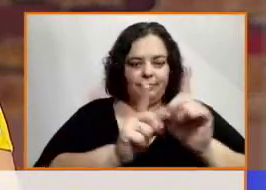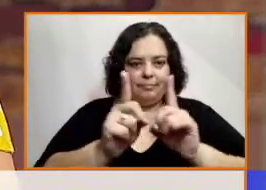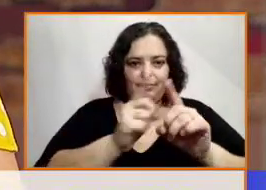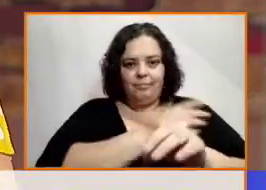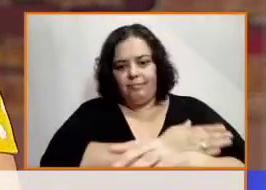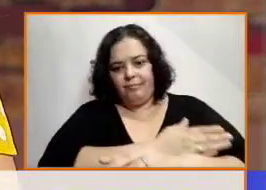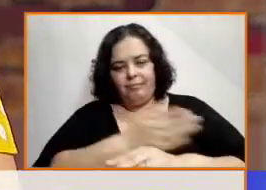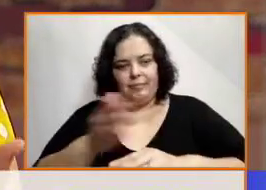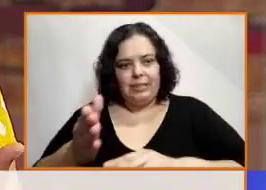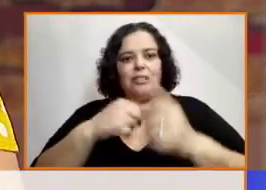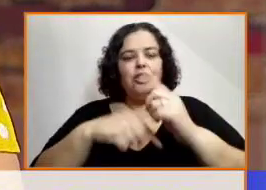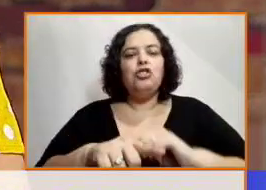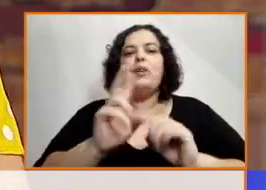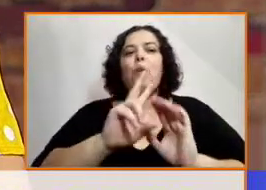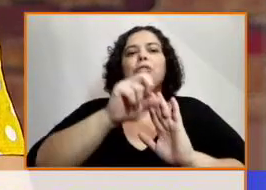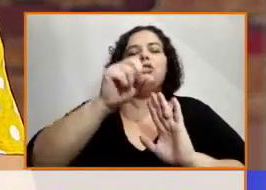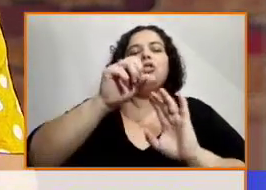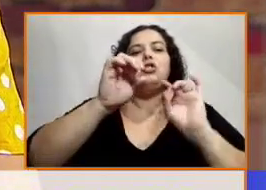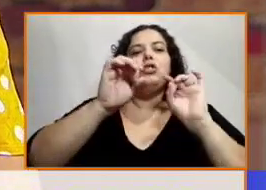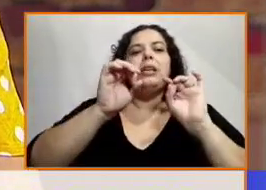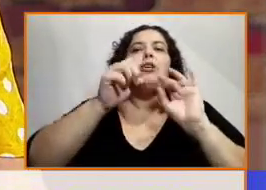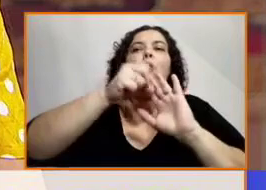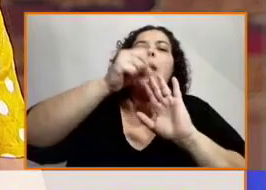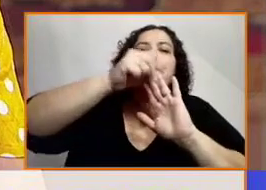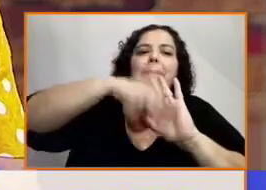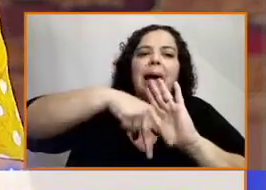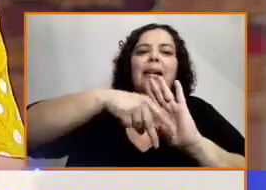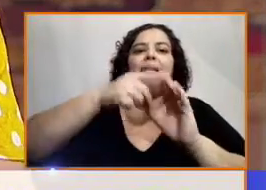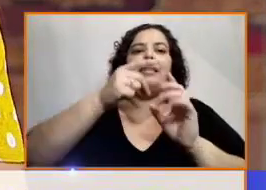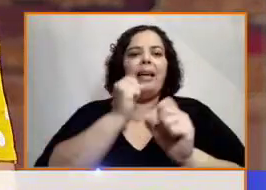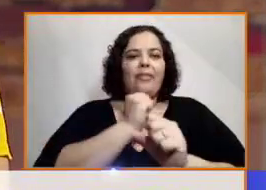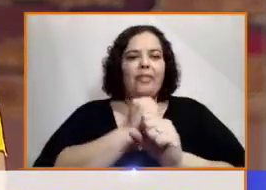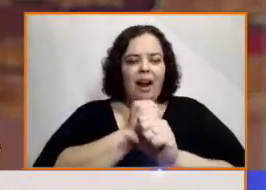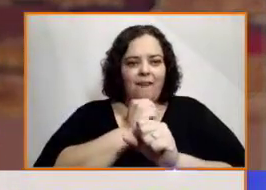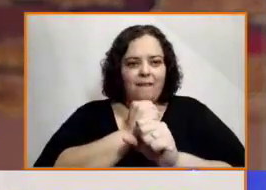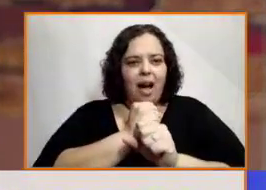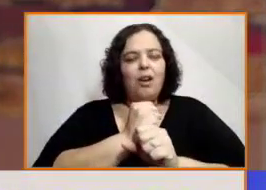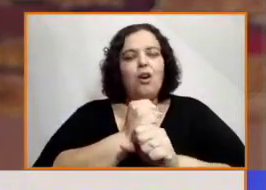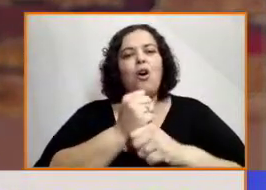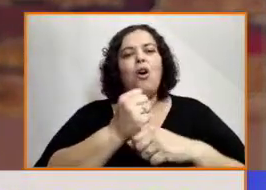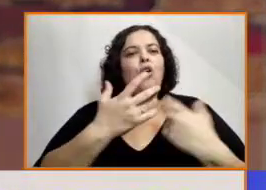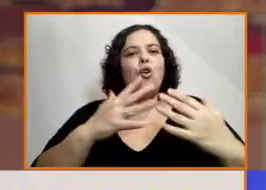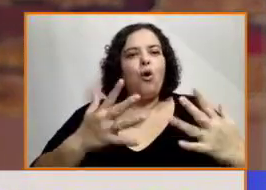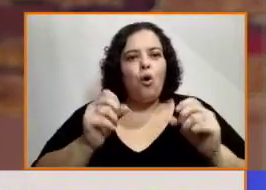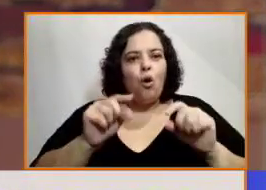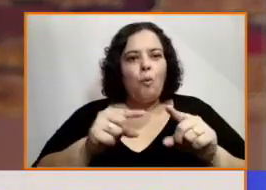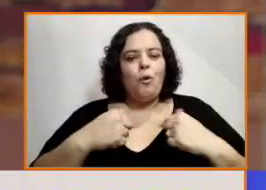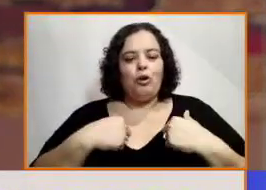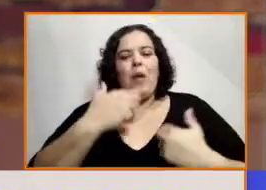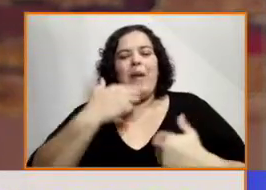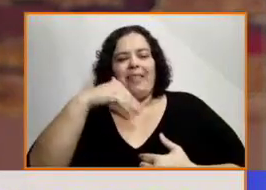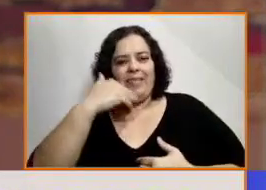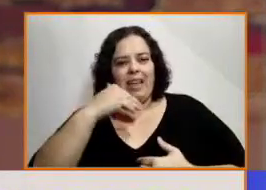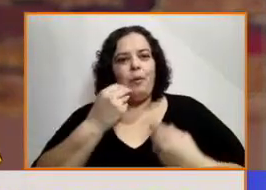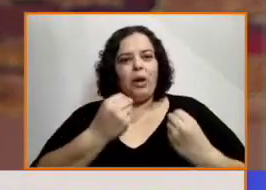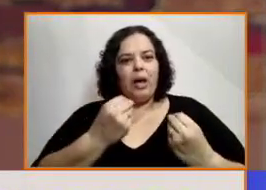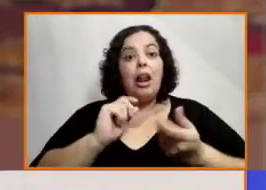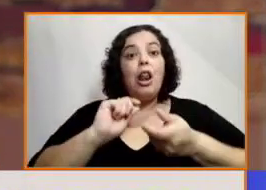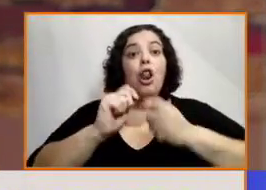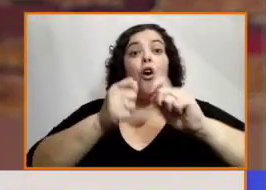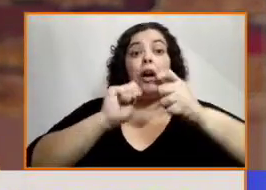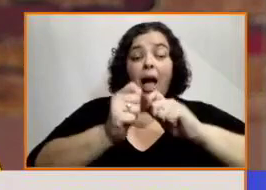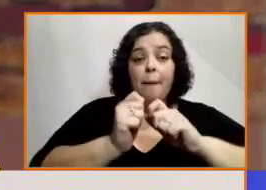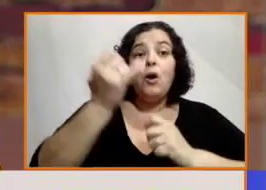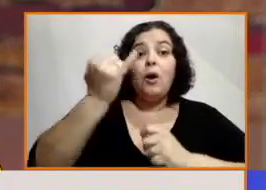plan de trabajo, porque es la manera que entendemos que esto se entiende. O los cambios que empiecen a suceder en la península o se pueda replicar